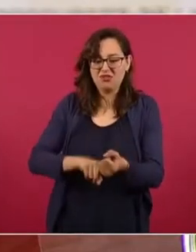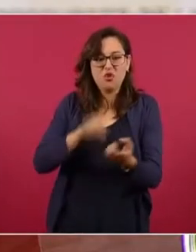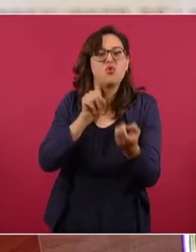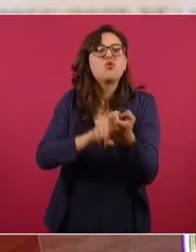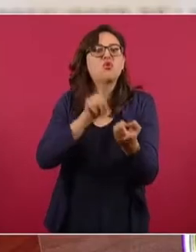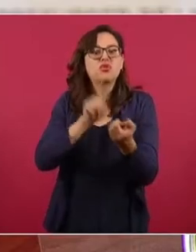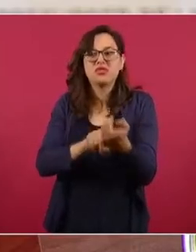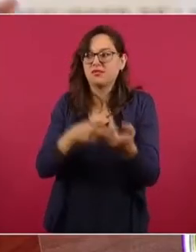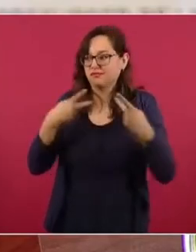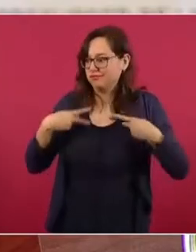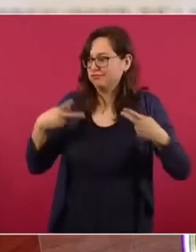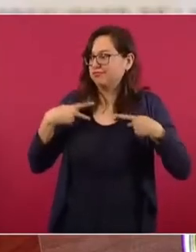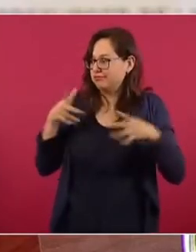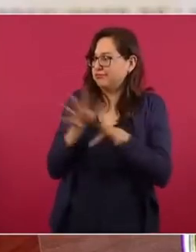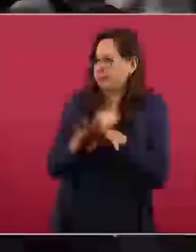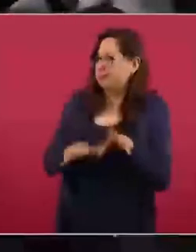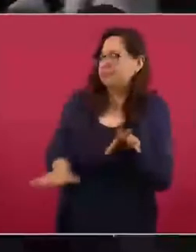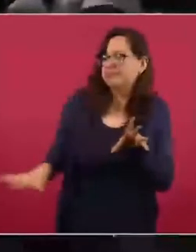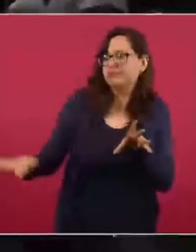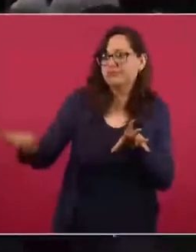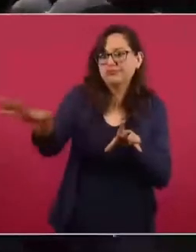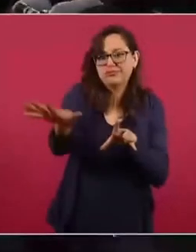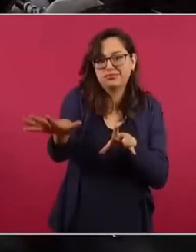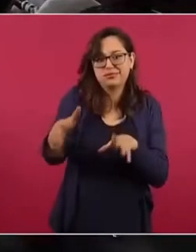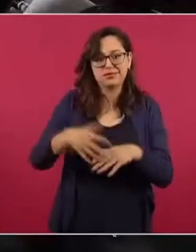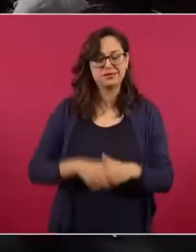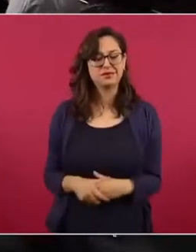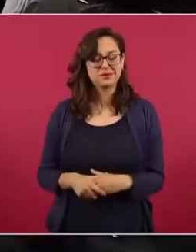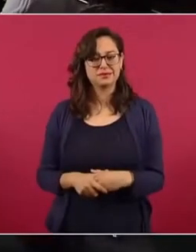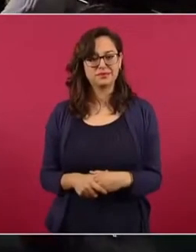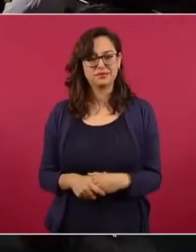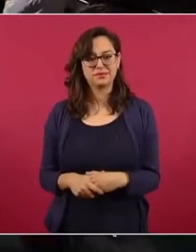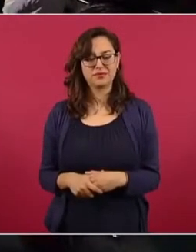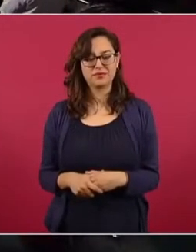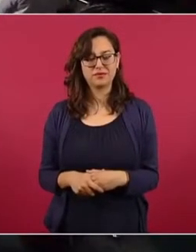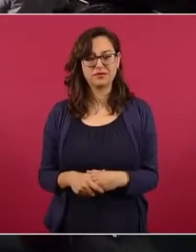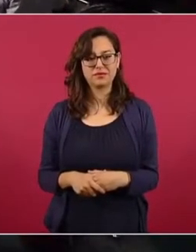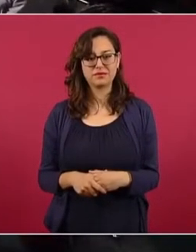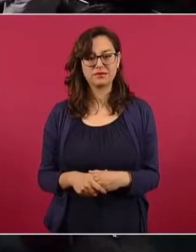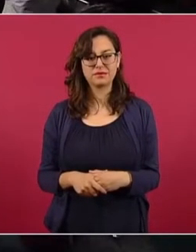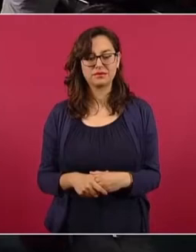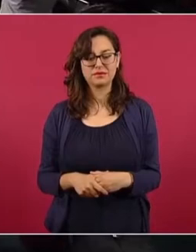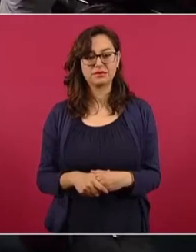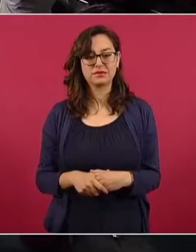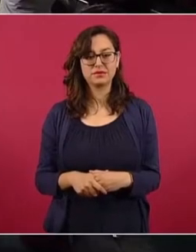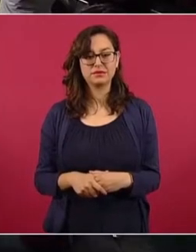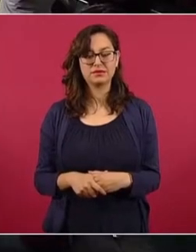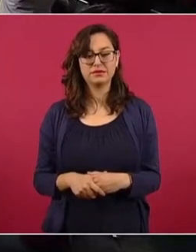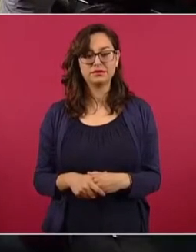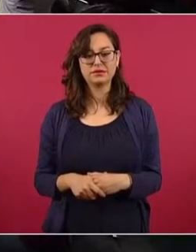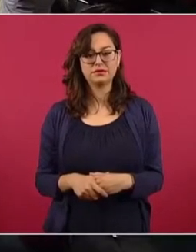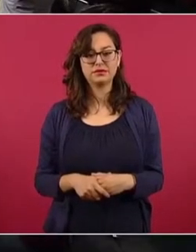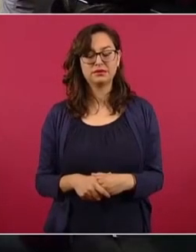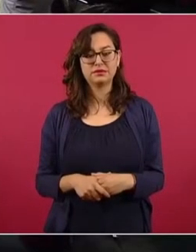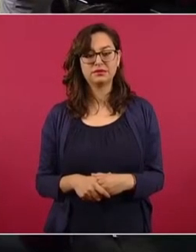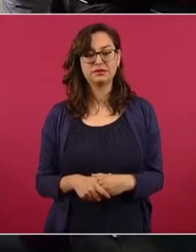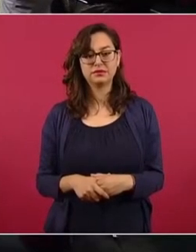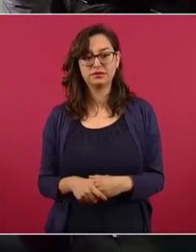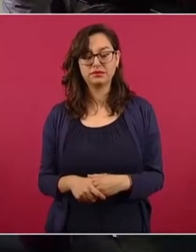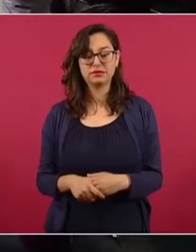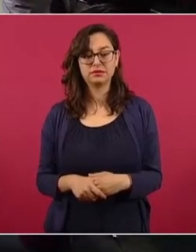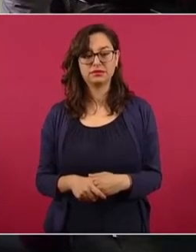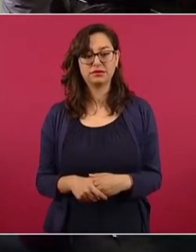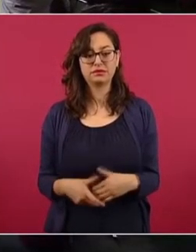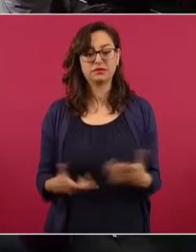Uno de los más leídos de los conservadores